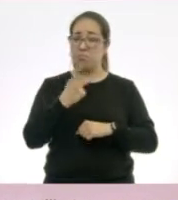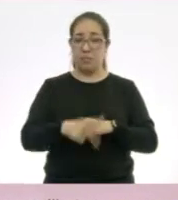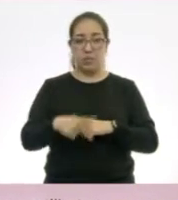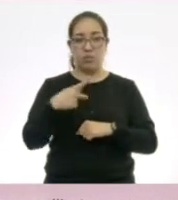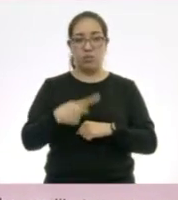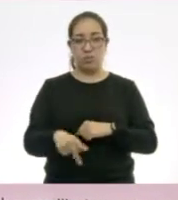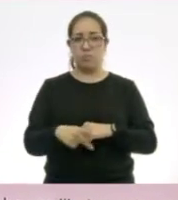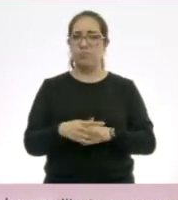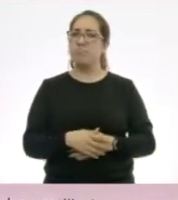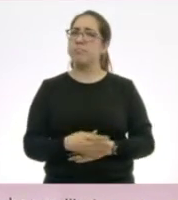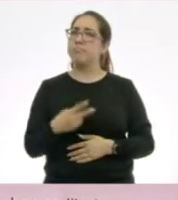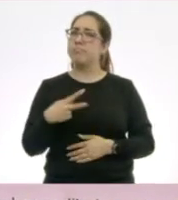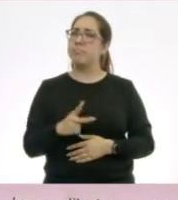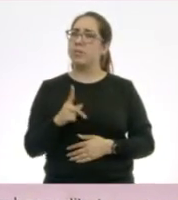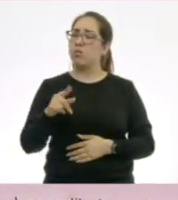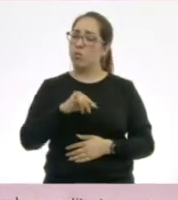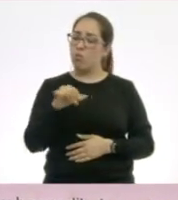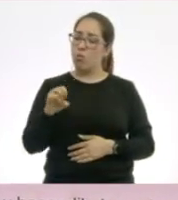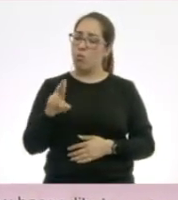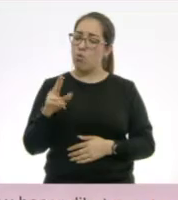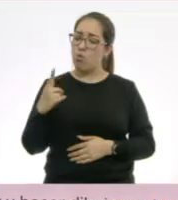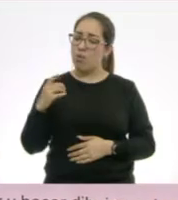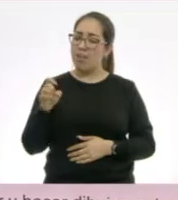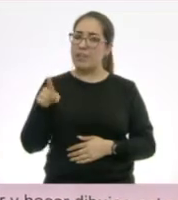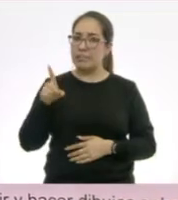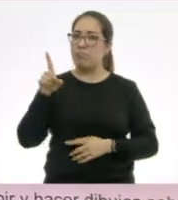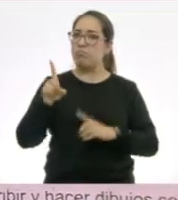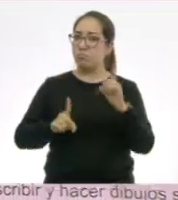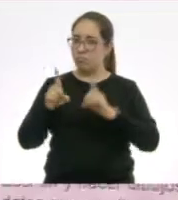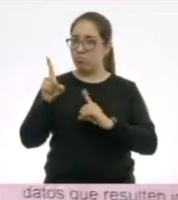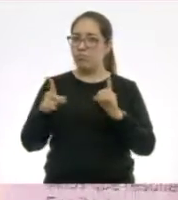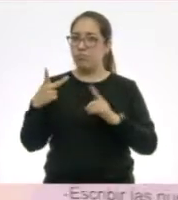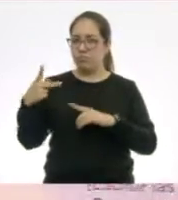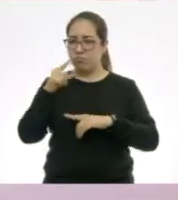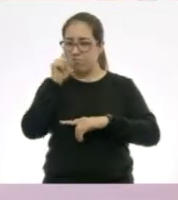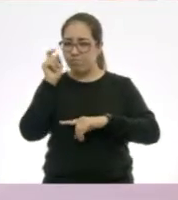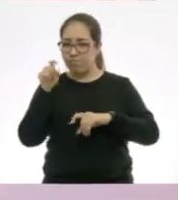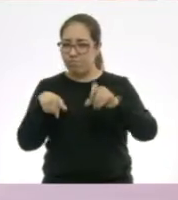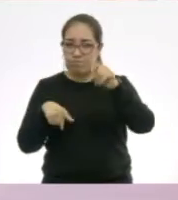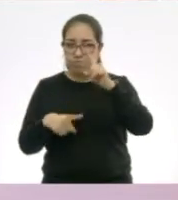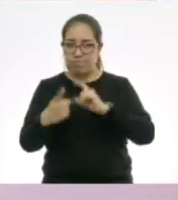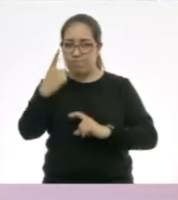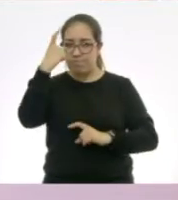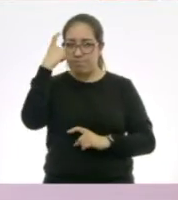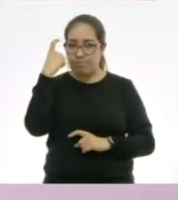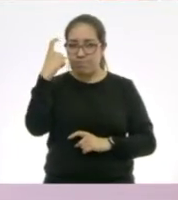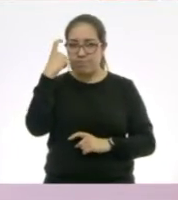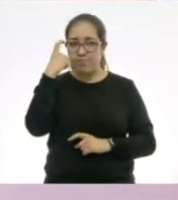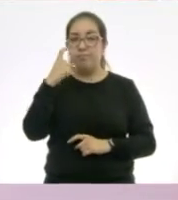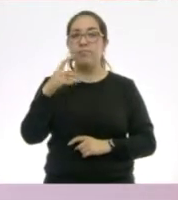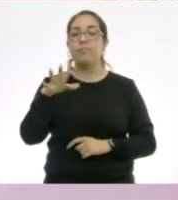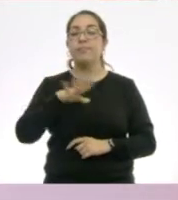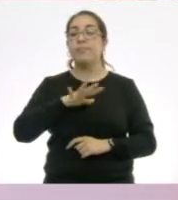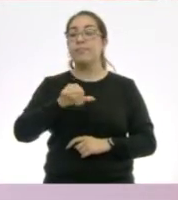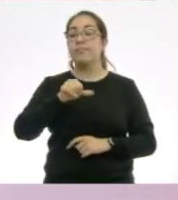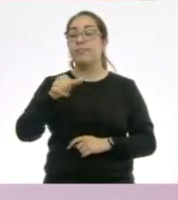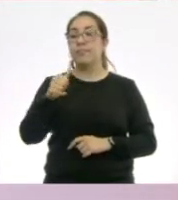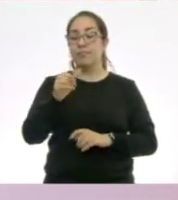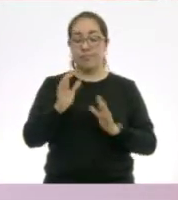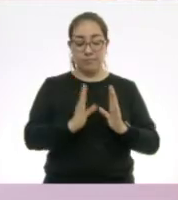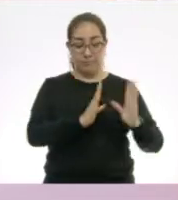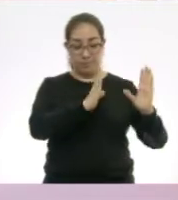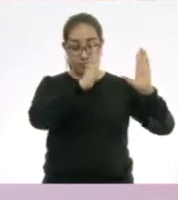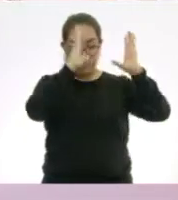Pero Jorge tiene algunas dudas. Entonces, haríamos otra columna en la que